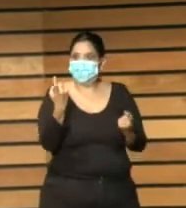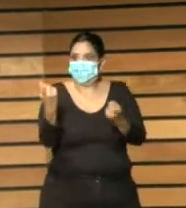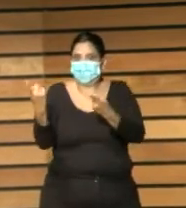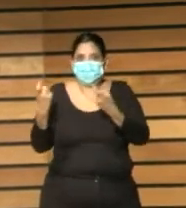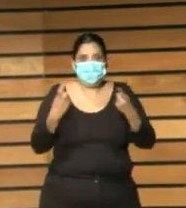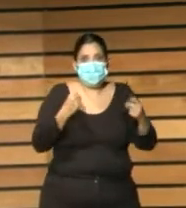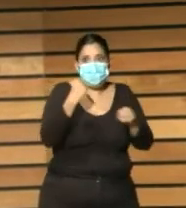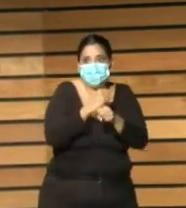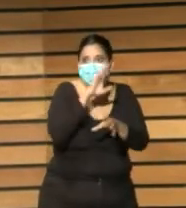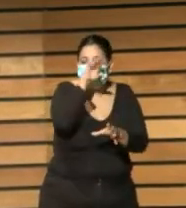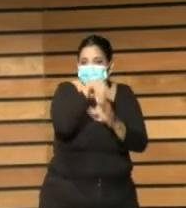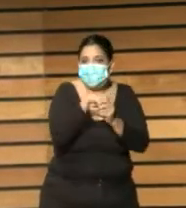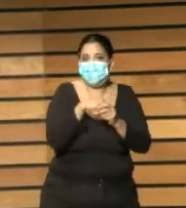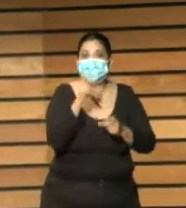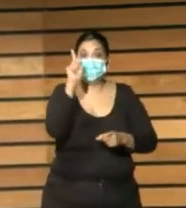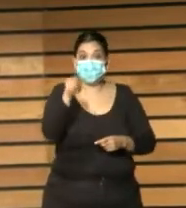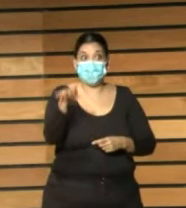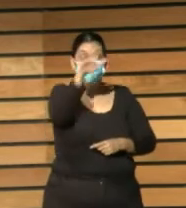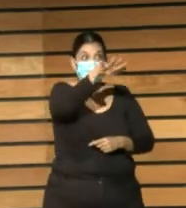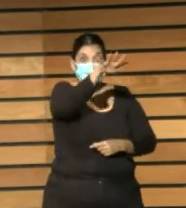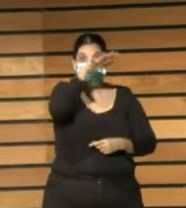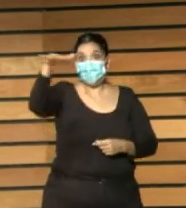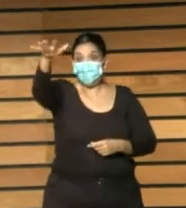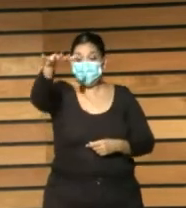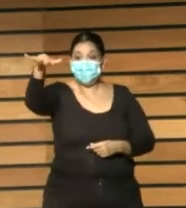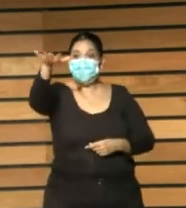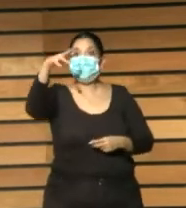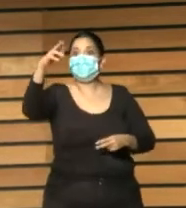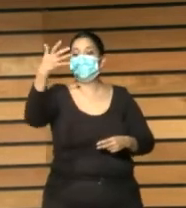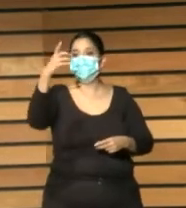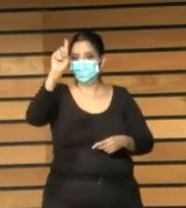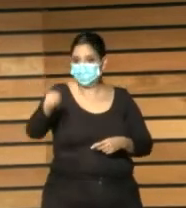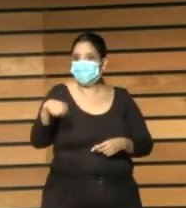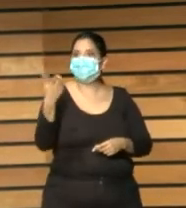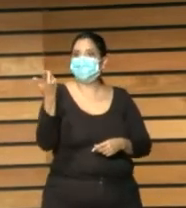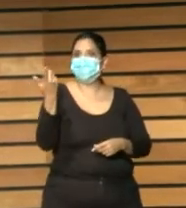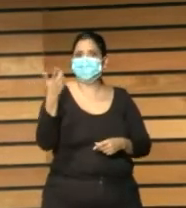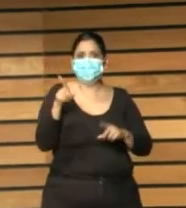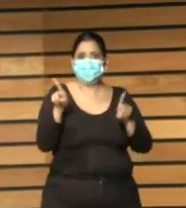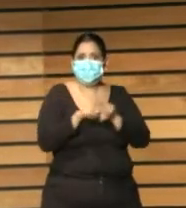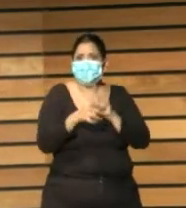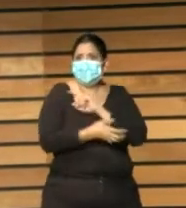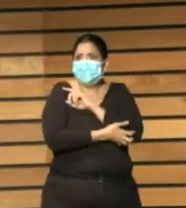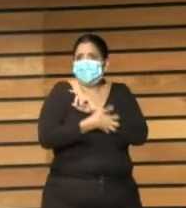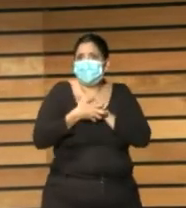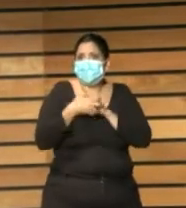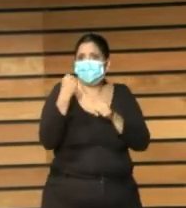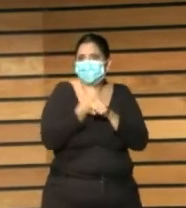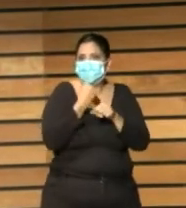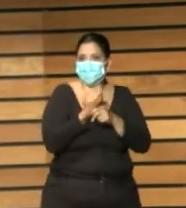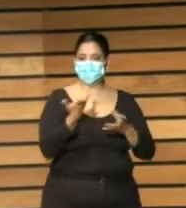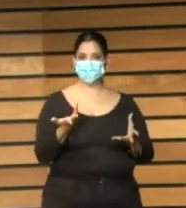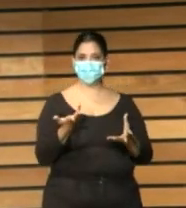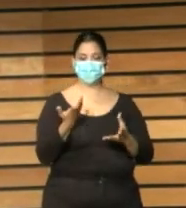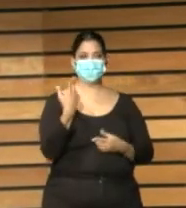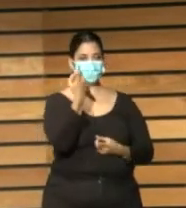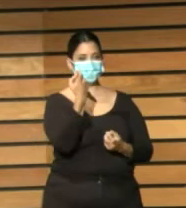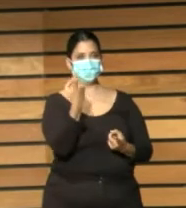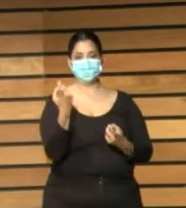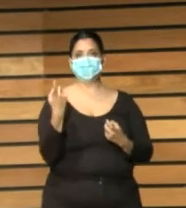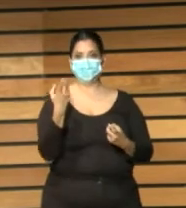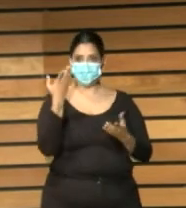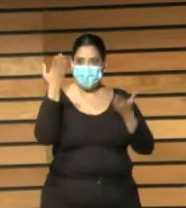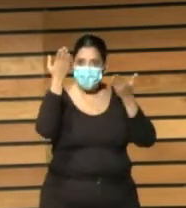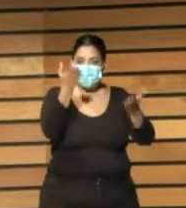muchos otros lugares también en el sector público aunque a veces porque se contratan por perfil profesional